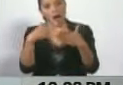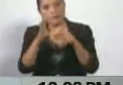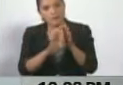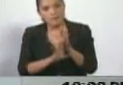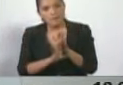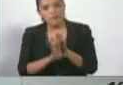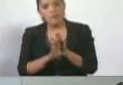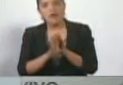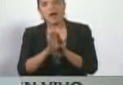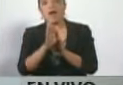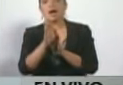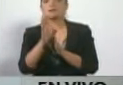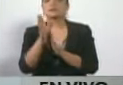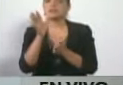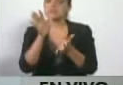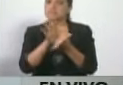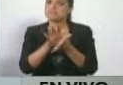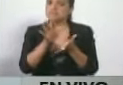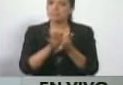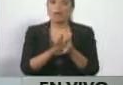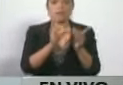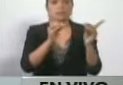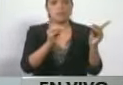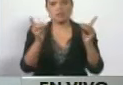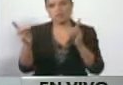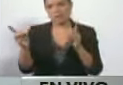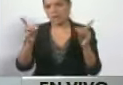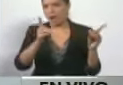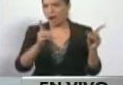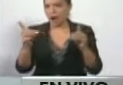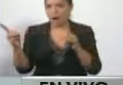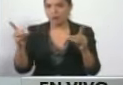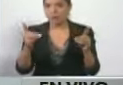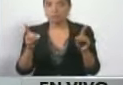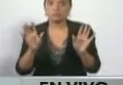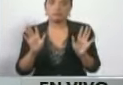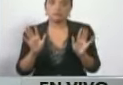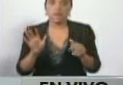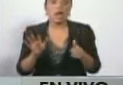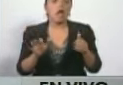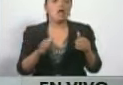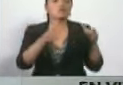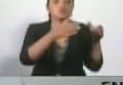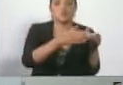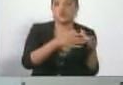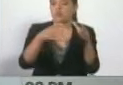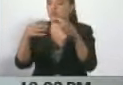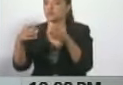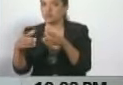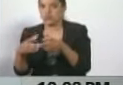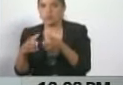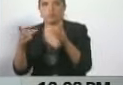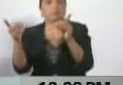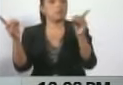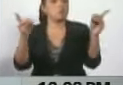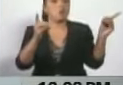Venezuela tenga un clima de concordia, de diálogo, de diálogo, cada quien en su lugar, cada quien en su lugar.